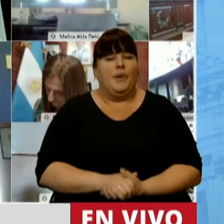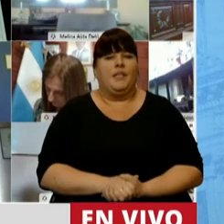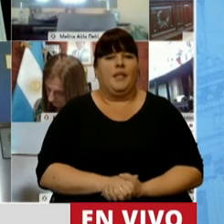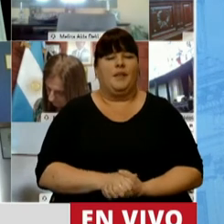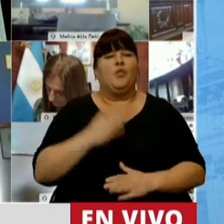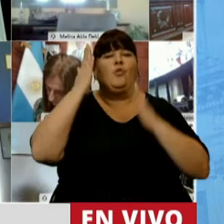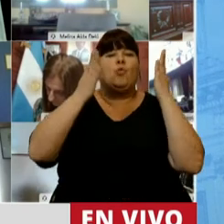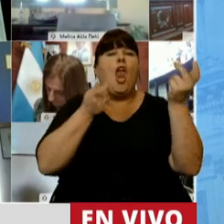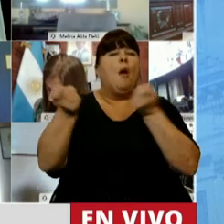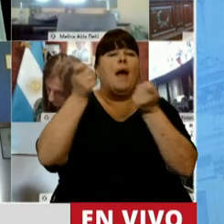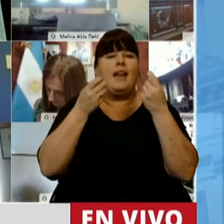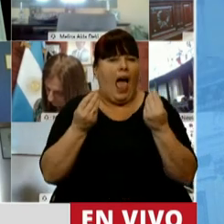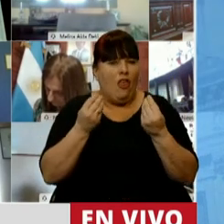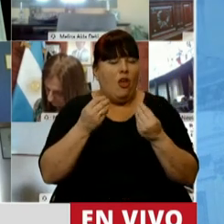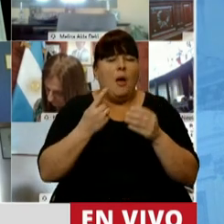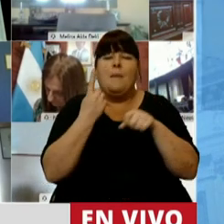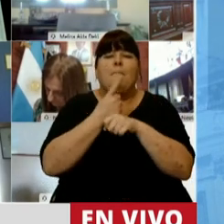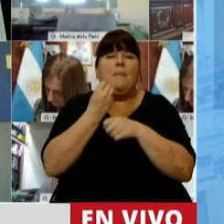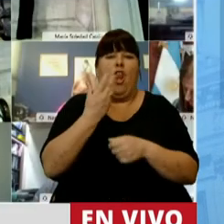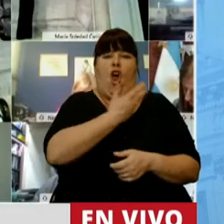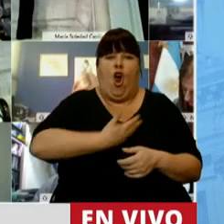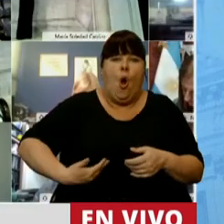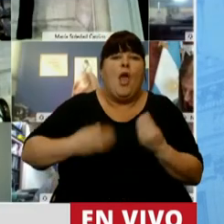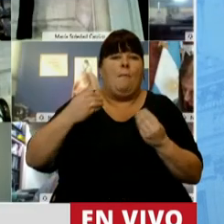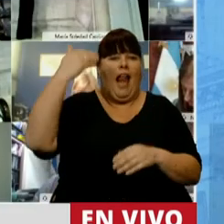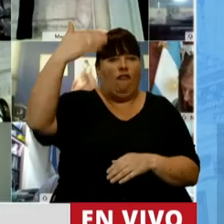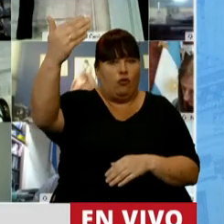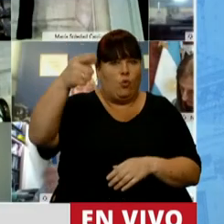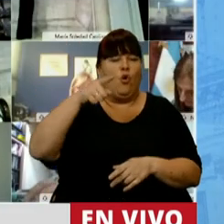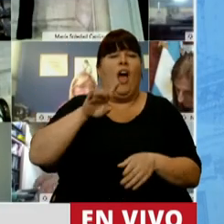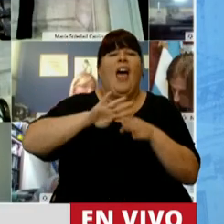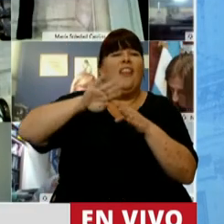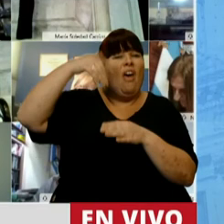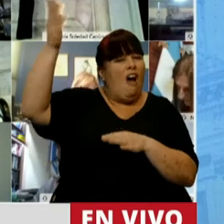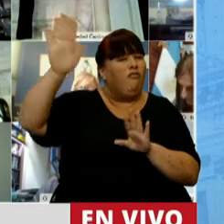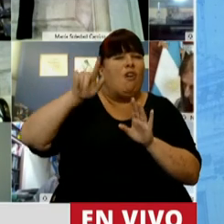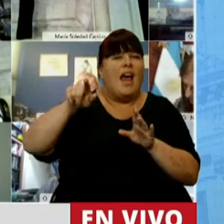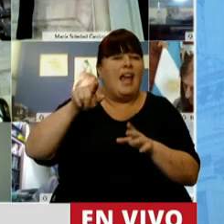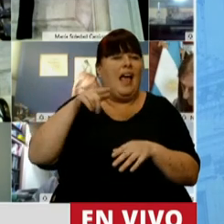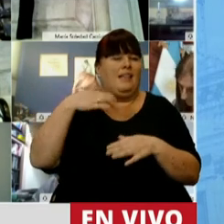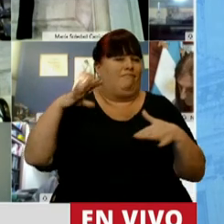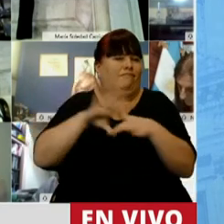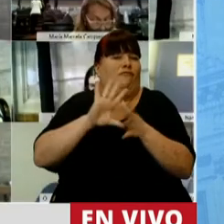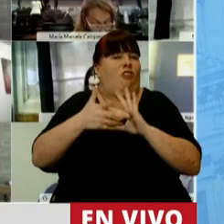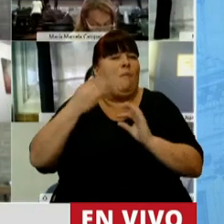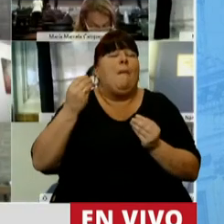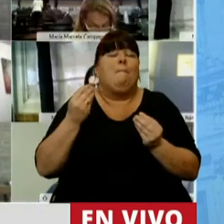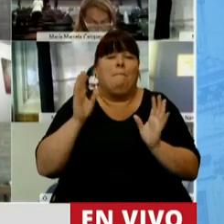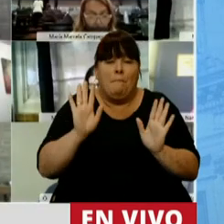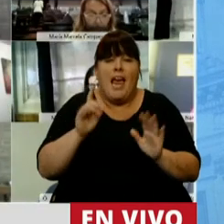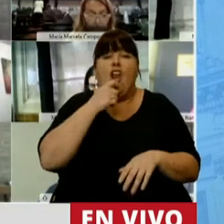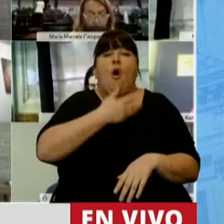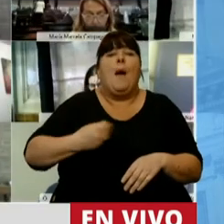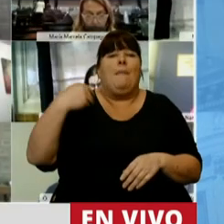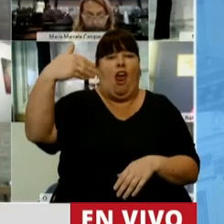la utopía del mercado consiste fundamentalmente en gobernar el futuro. La deuda externa es uno de los juegos más eficaces de decidir y